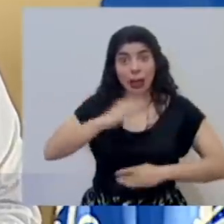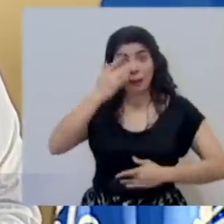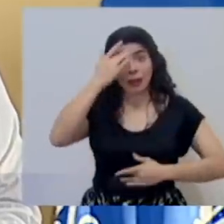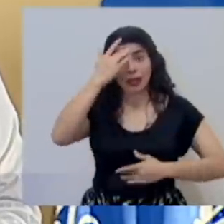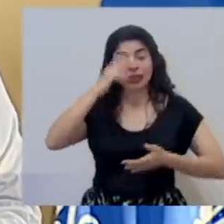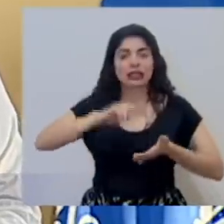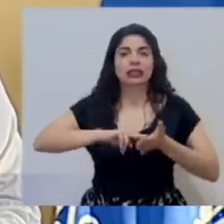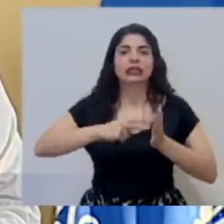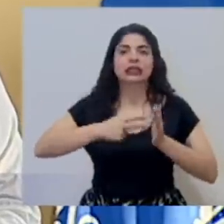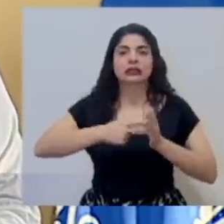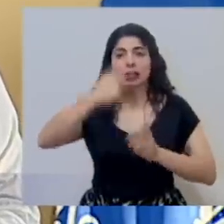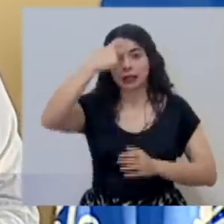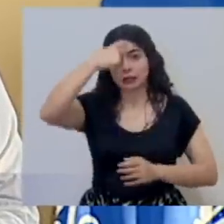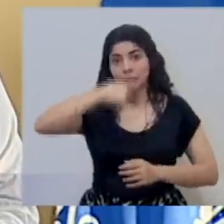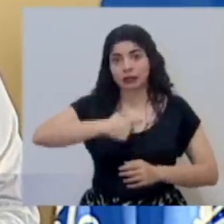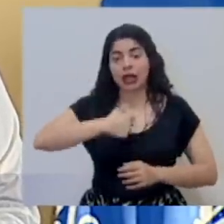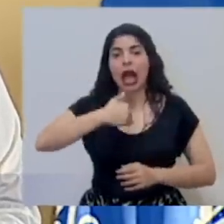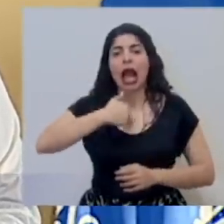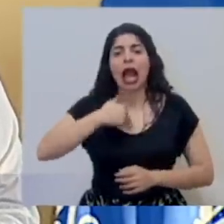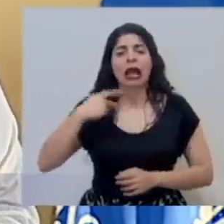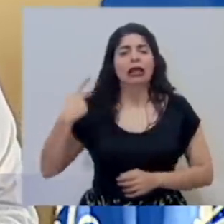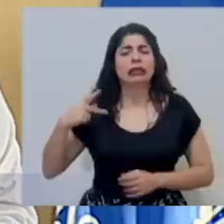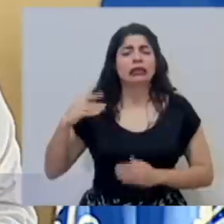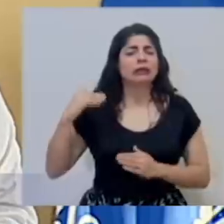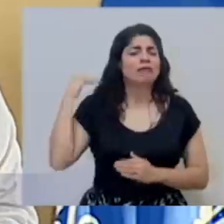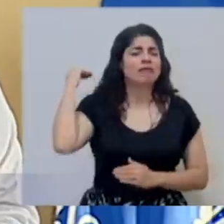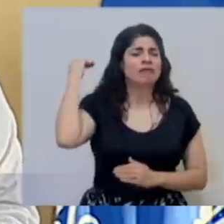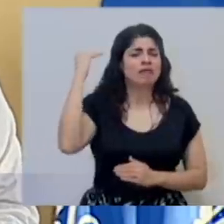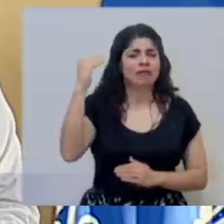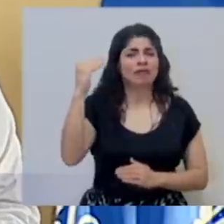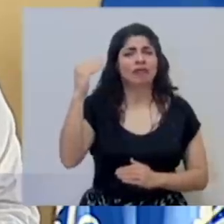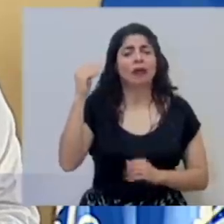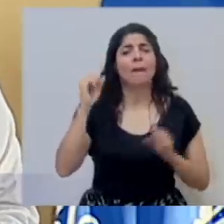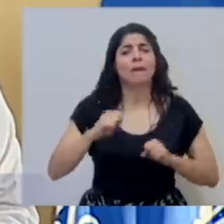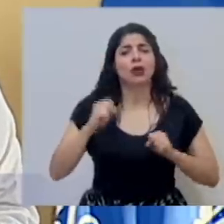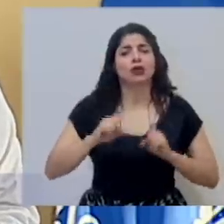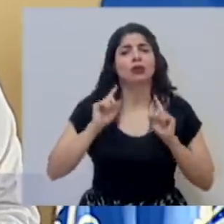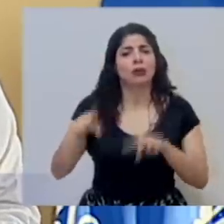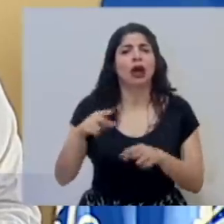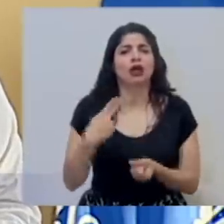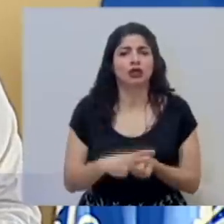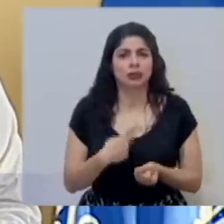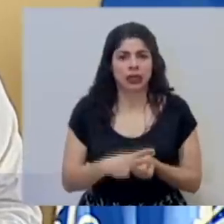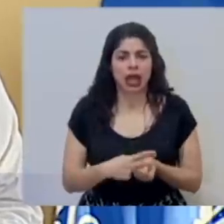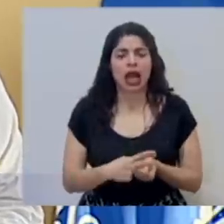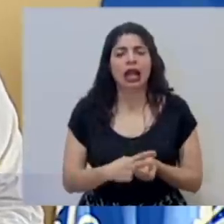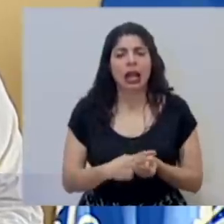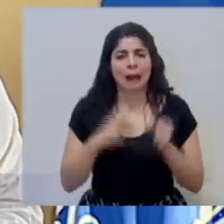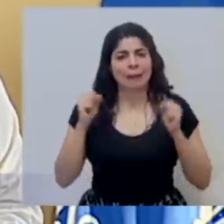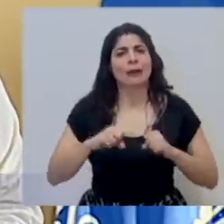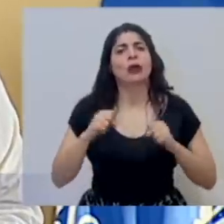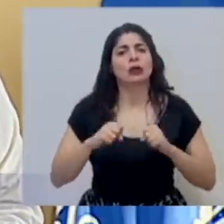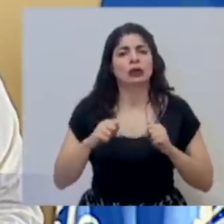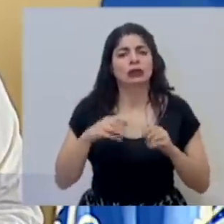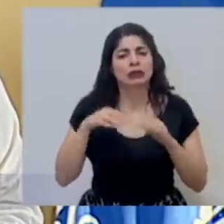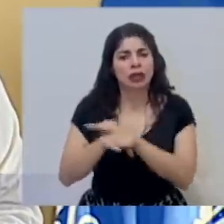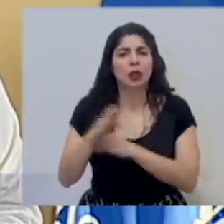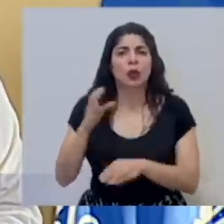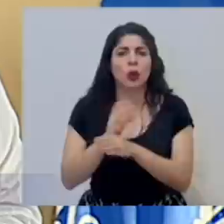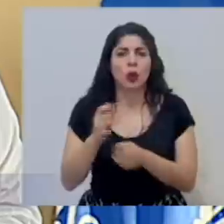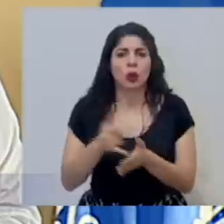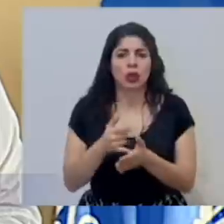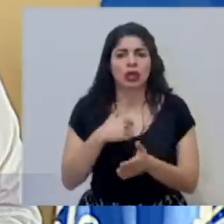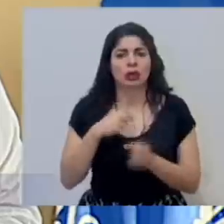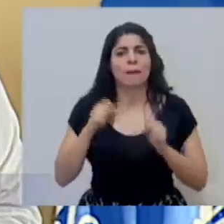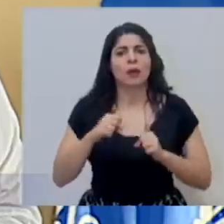eso quiere decir que usted está en riesgo altísimo de internarse en un hospital, de terminar en una unidad de cuidados intensivos,